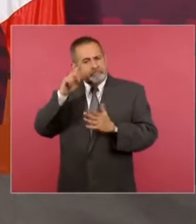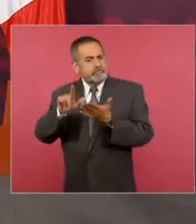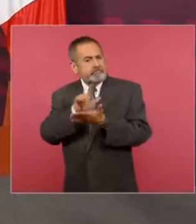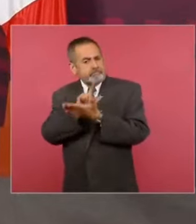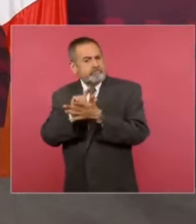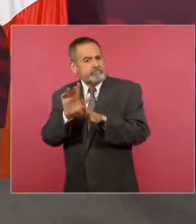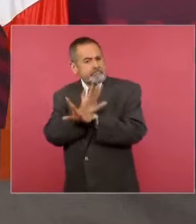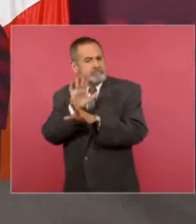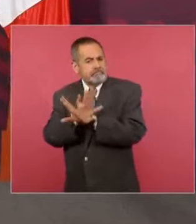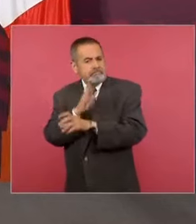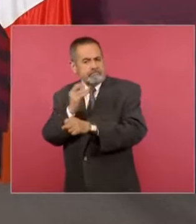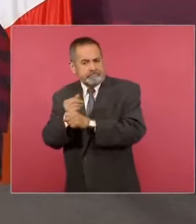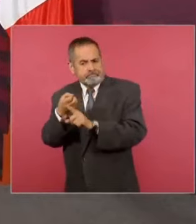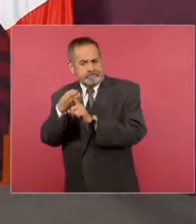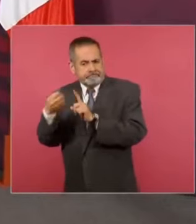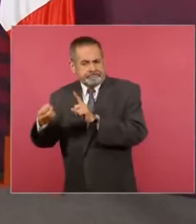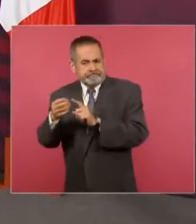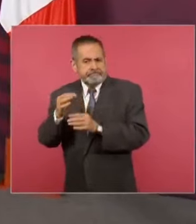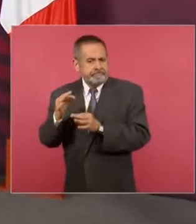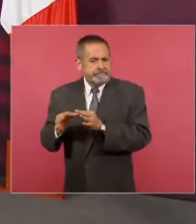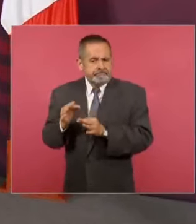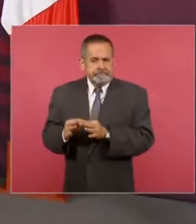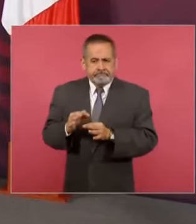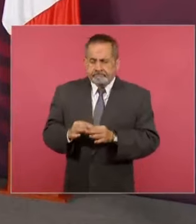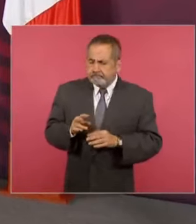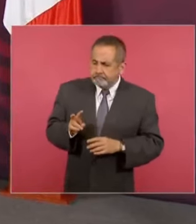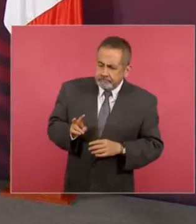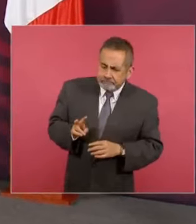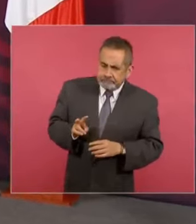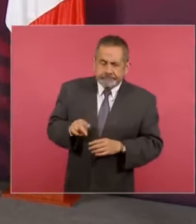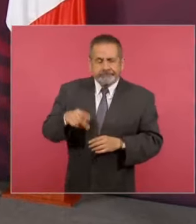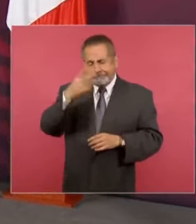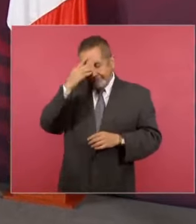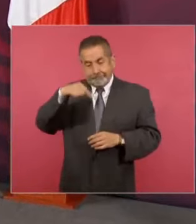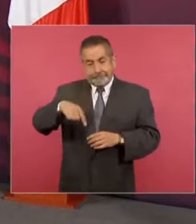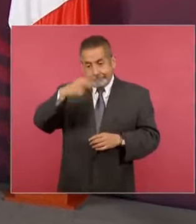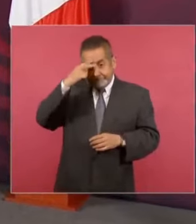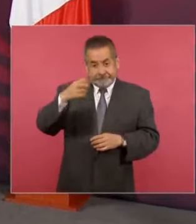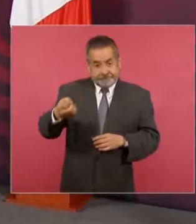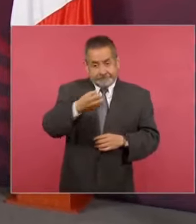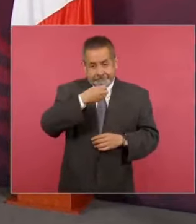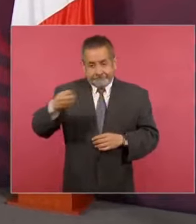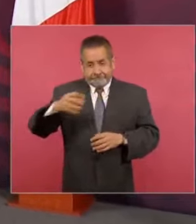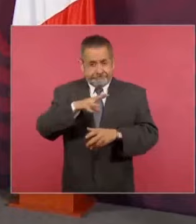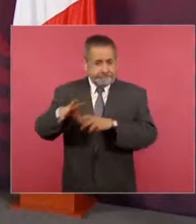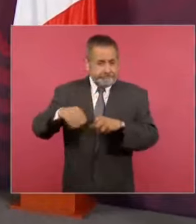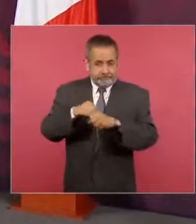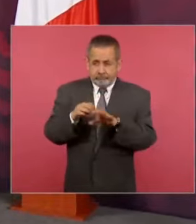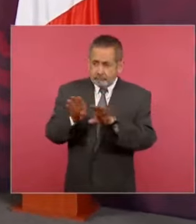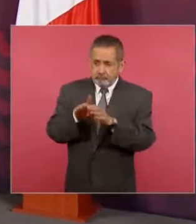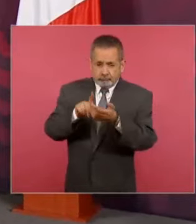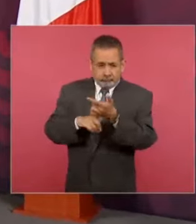dicho aquí, el orden que se está poniendo en los diferentes